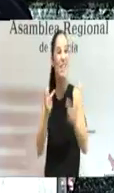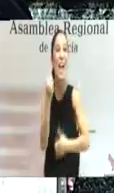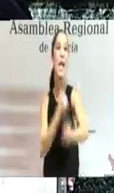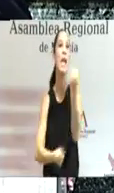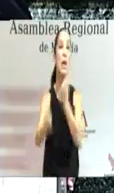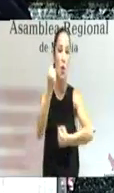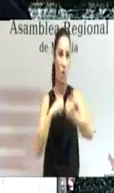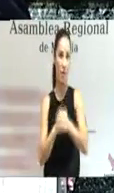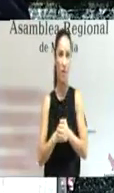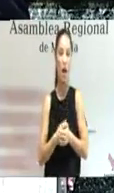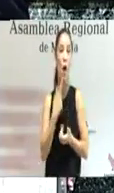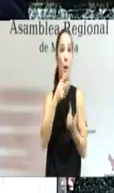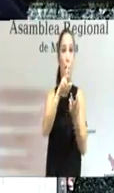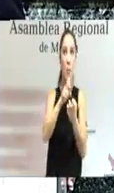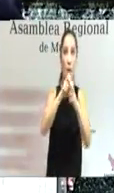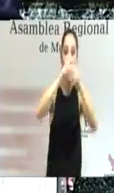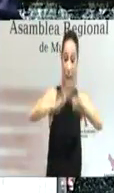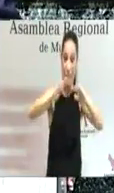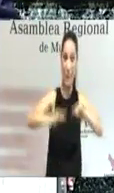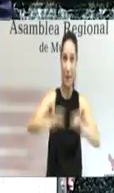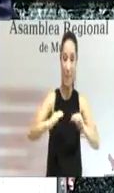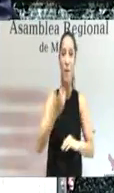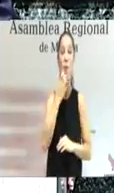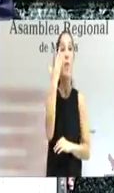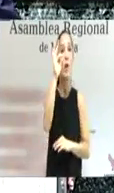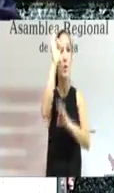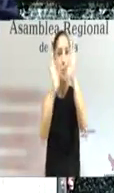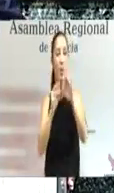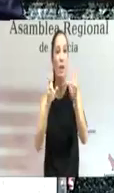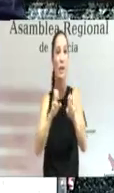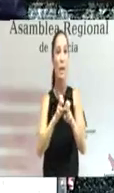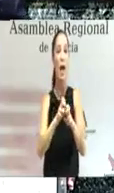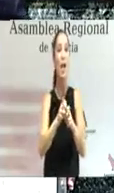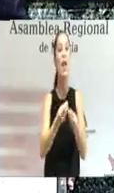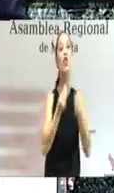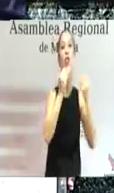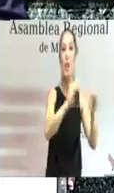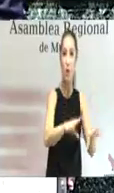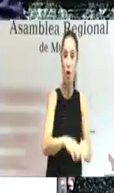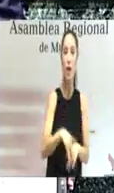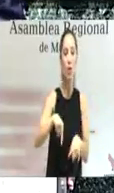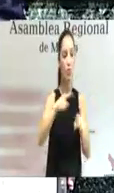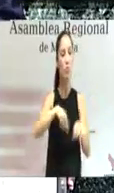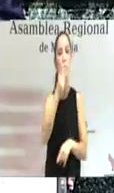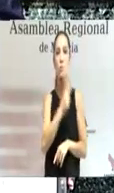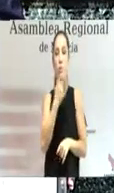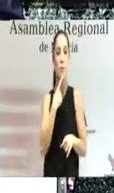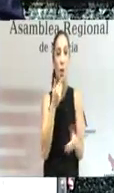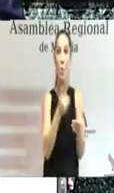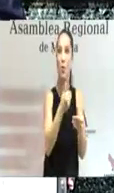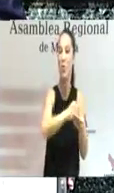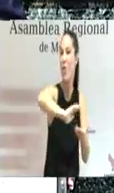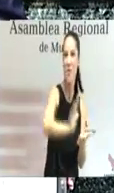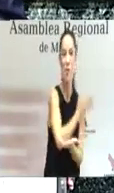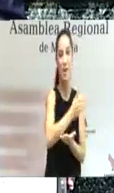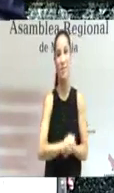en el que estamos bajando impuestos el 50% del impuesto de sucesiones y donaciones con el compromiso de suprimirlo en